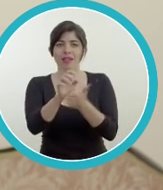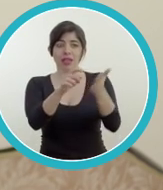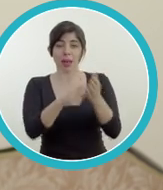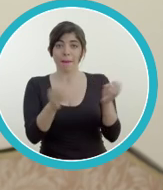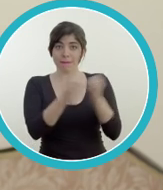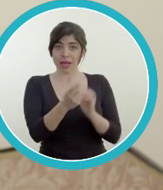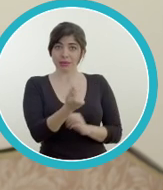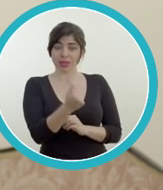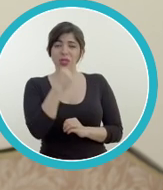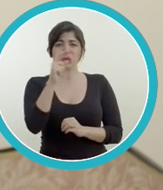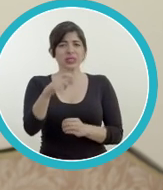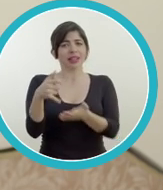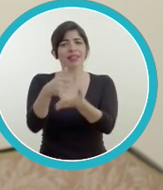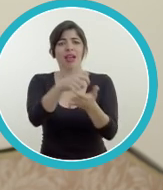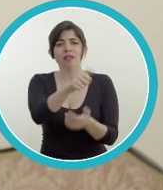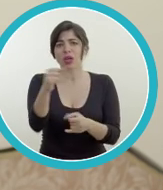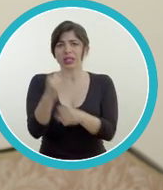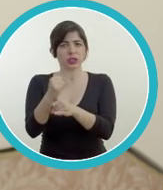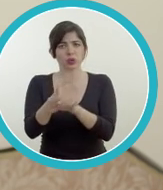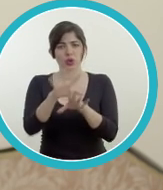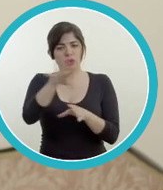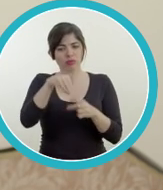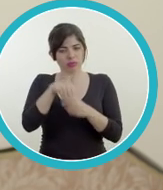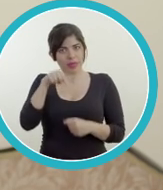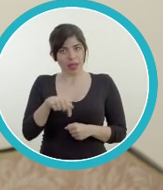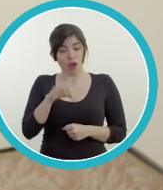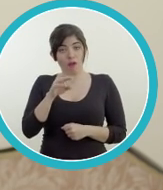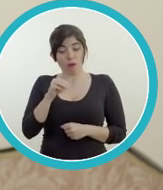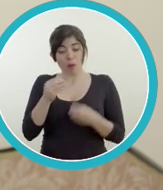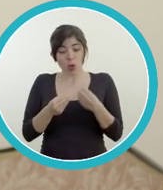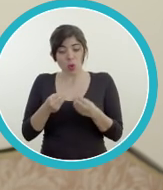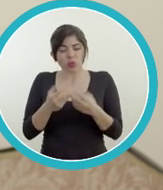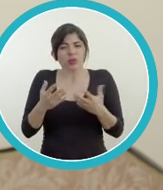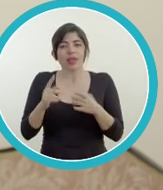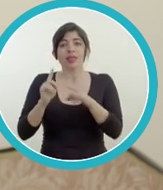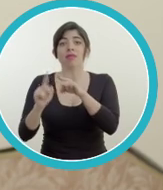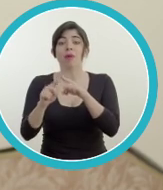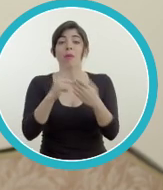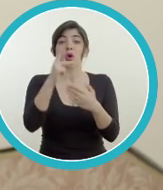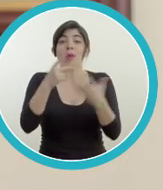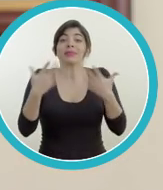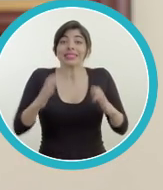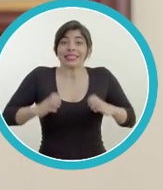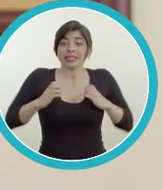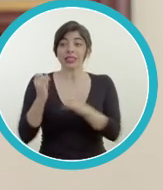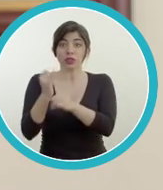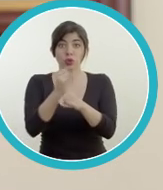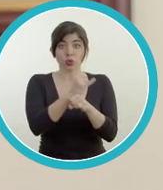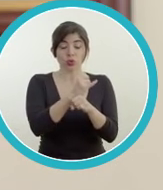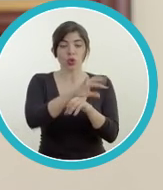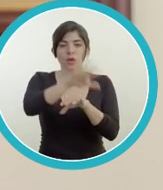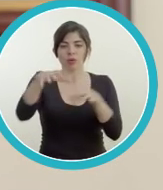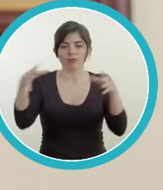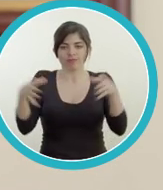sin requerir más dinero y sin debilitar a otras instituciones. FONPRODUCE unificará distintos programas institucionales